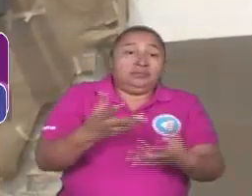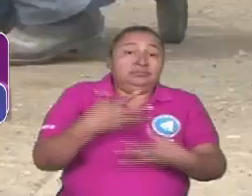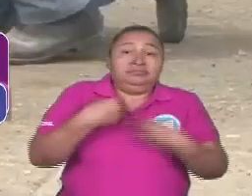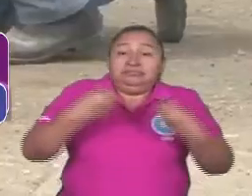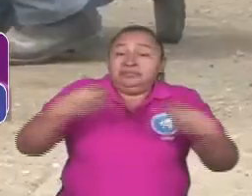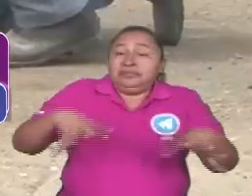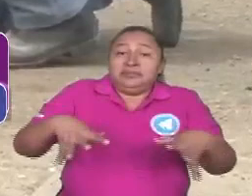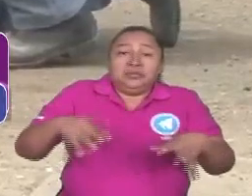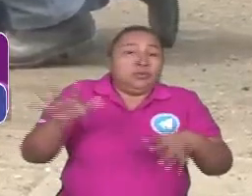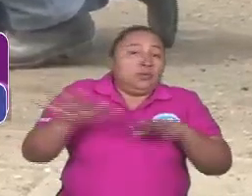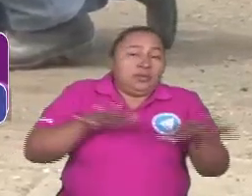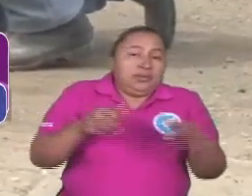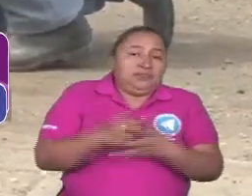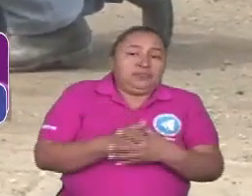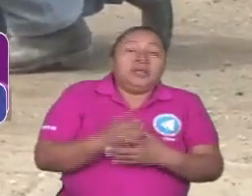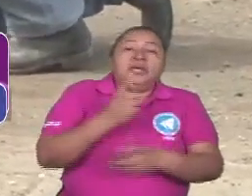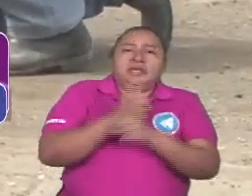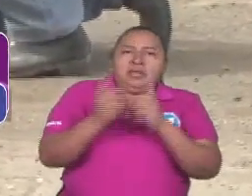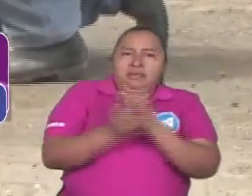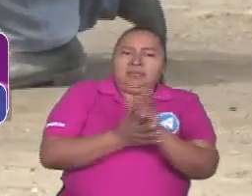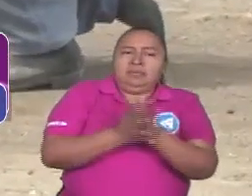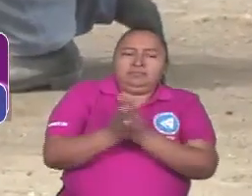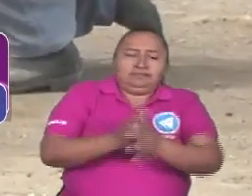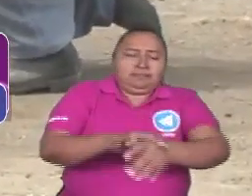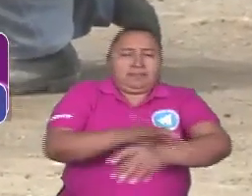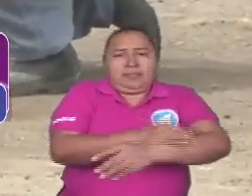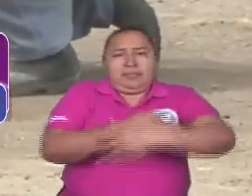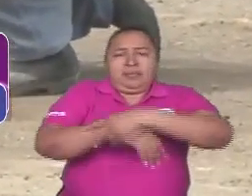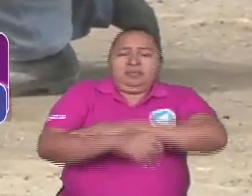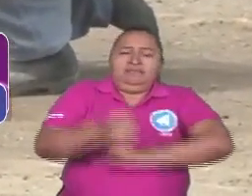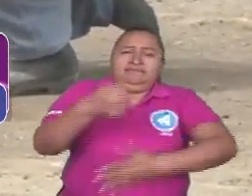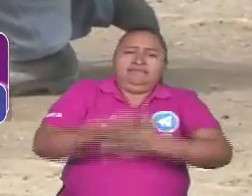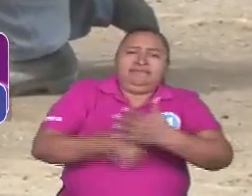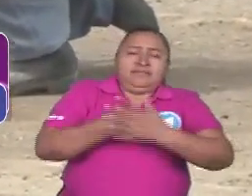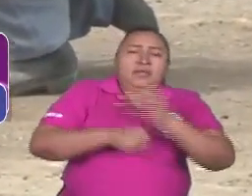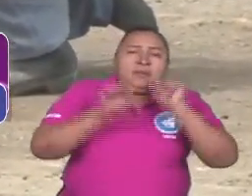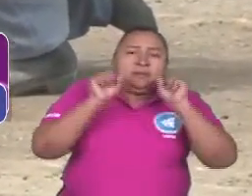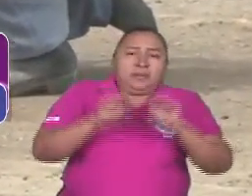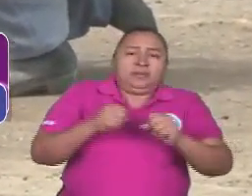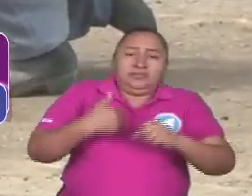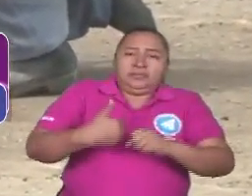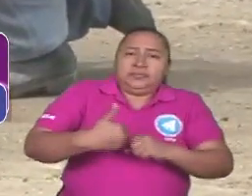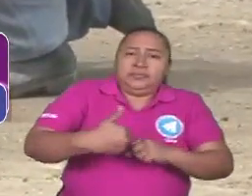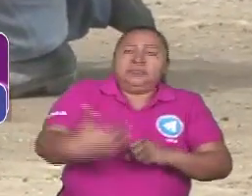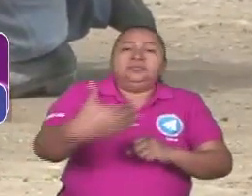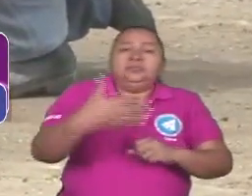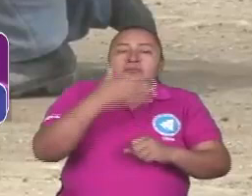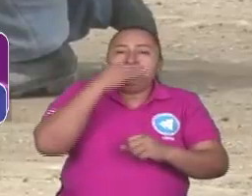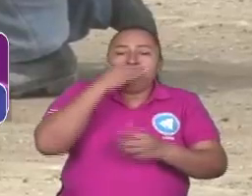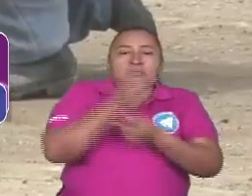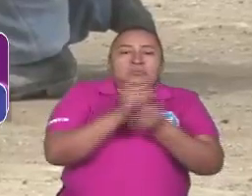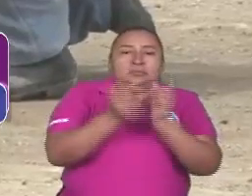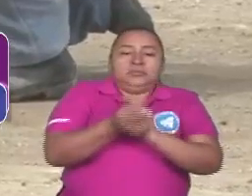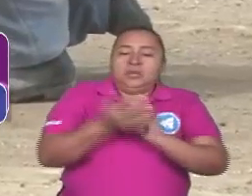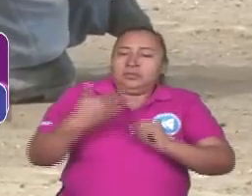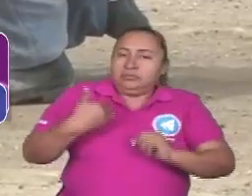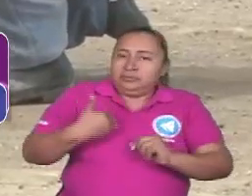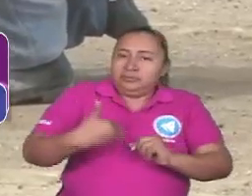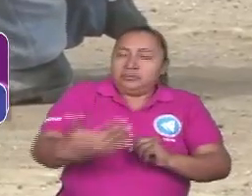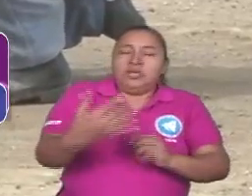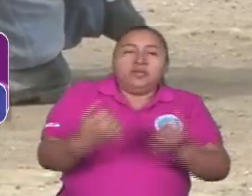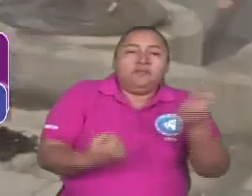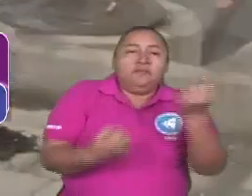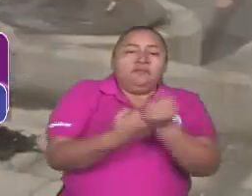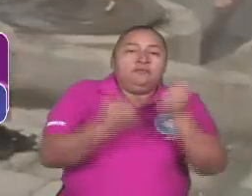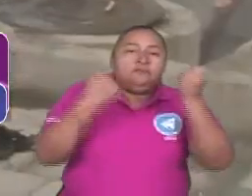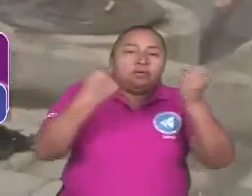encima. Y tenemos que prepararnos para defender nosotros la posibilidad de que la revolución avance más. Avance más y consolide